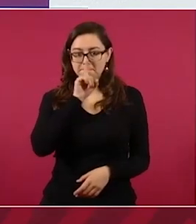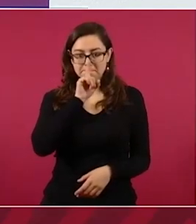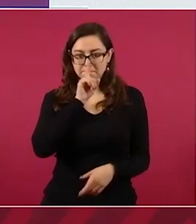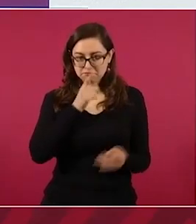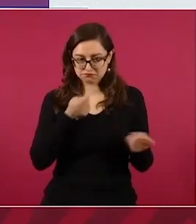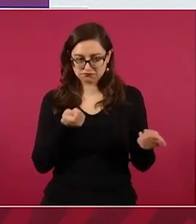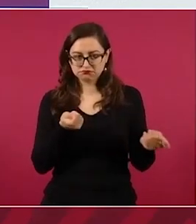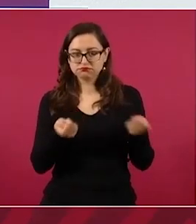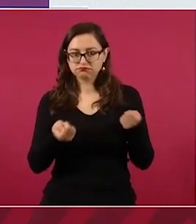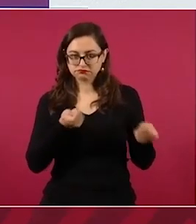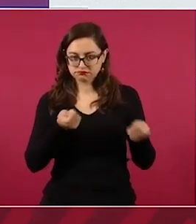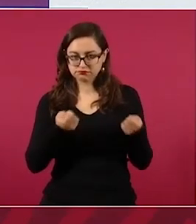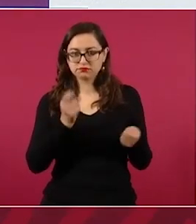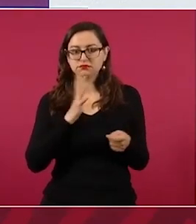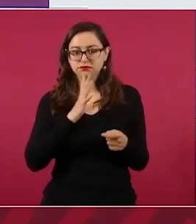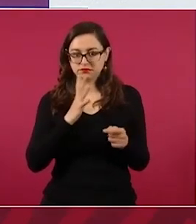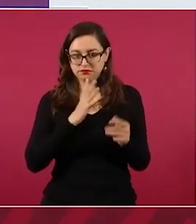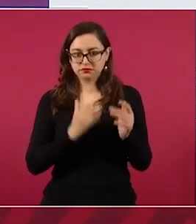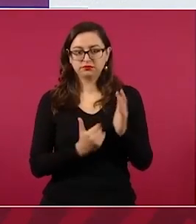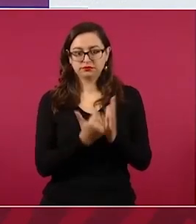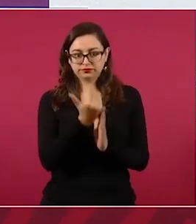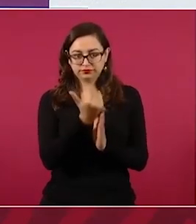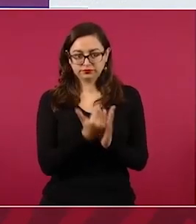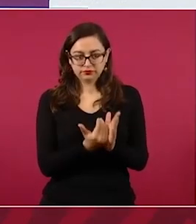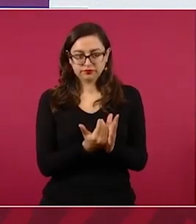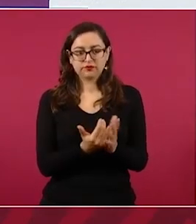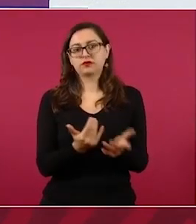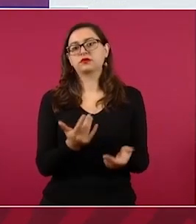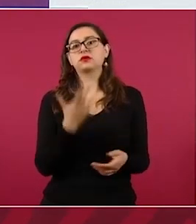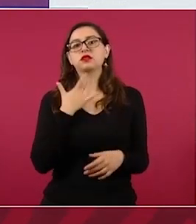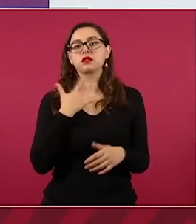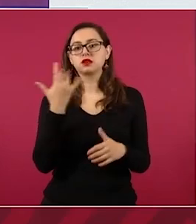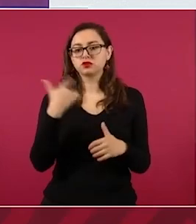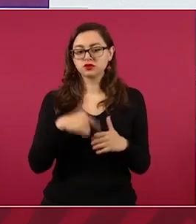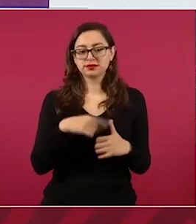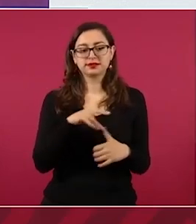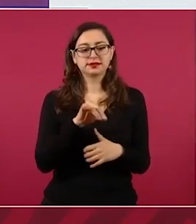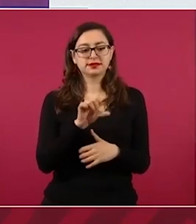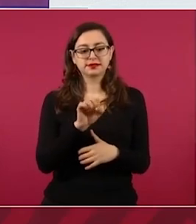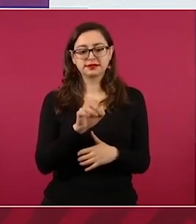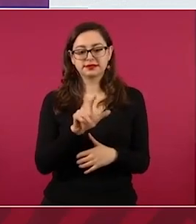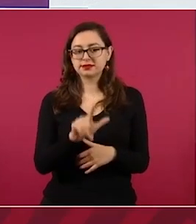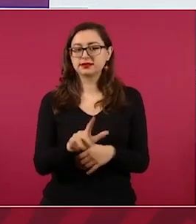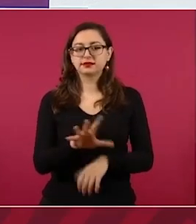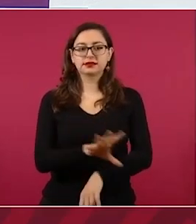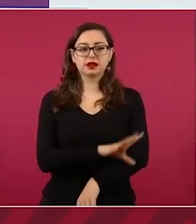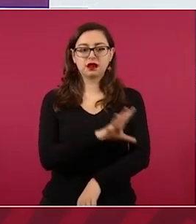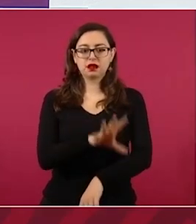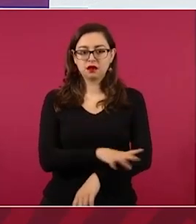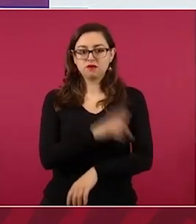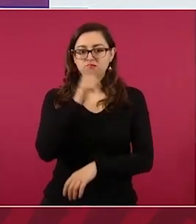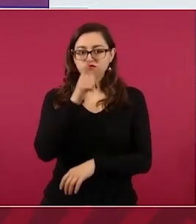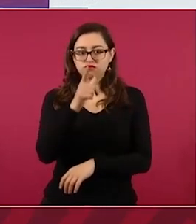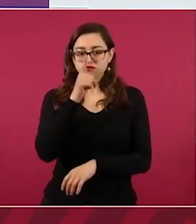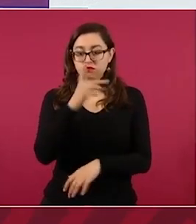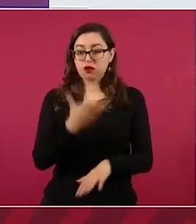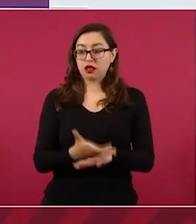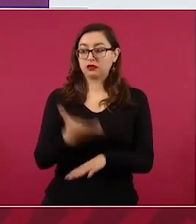de diésel, energía eléctrica, esta es una política que tomamos